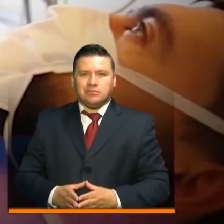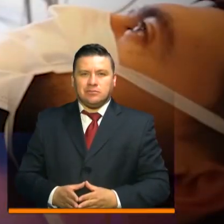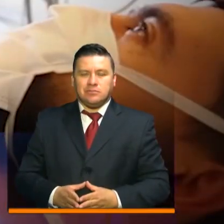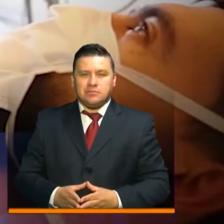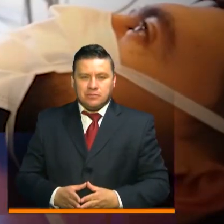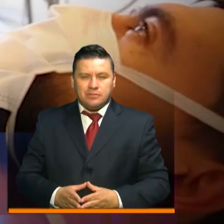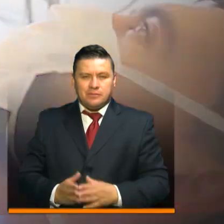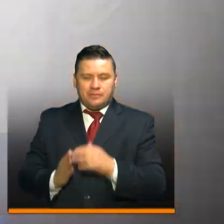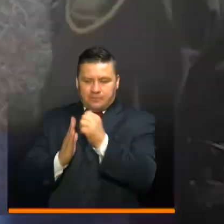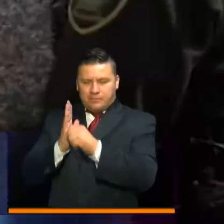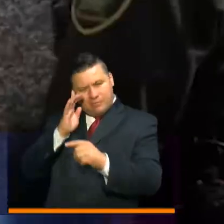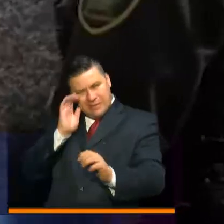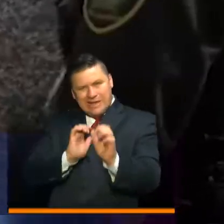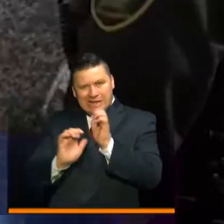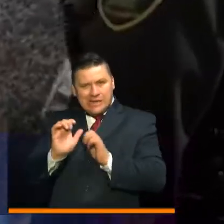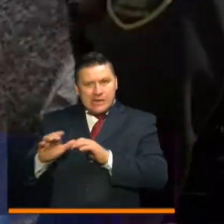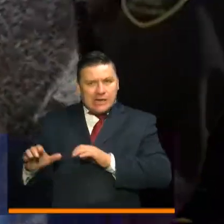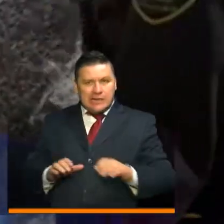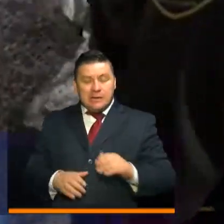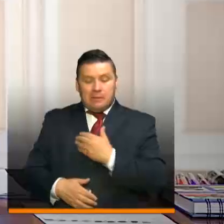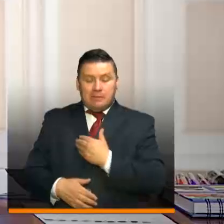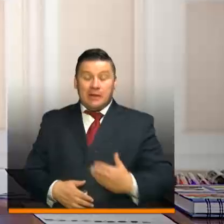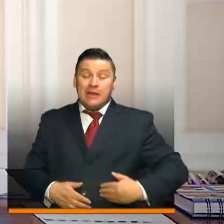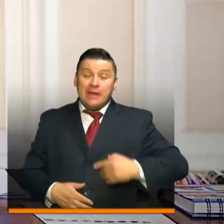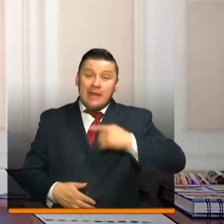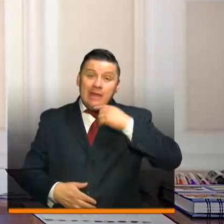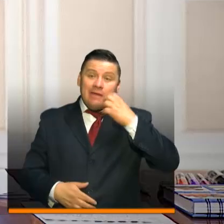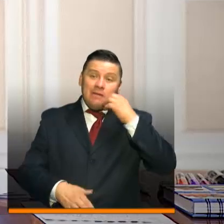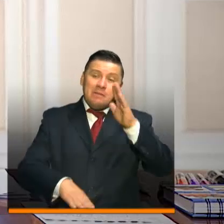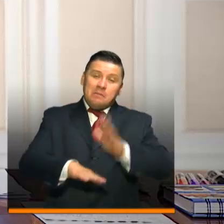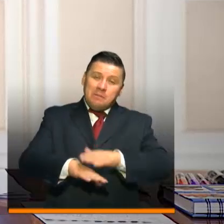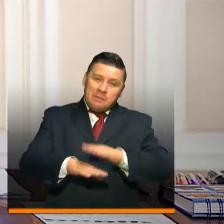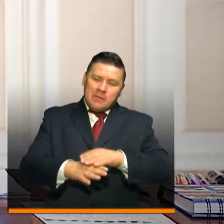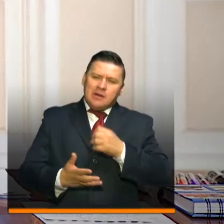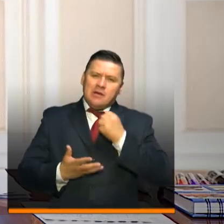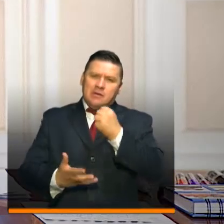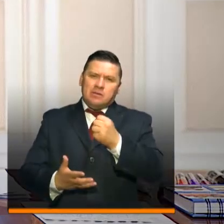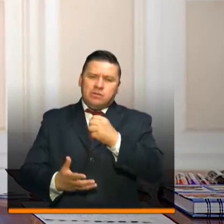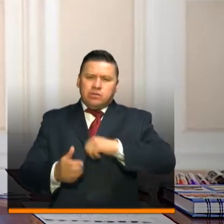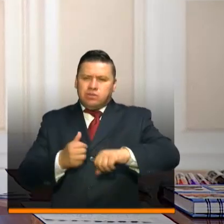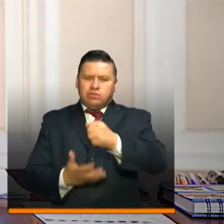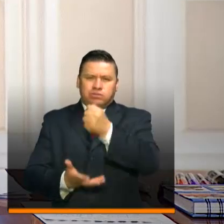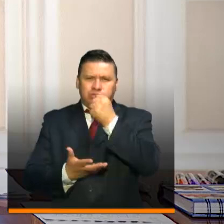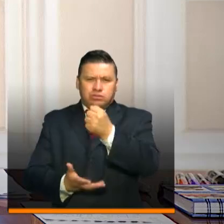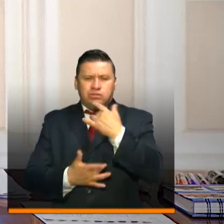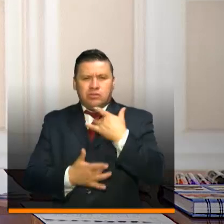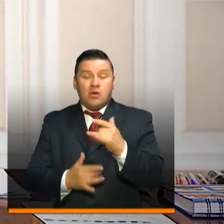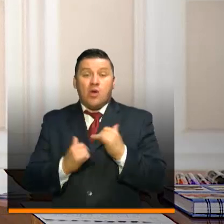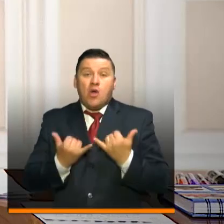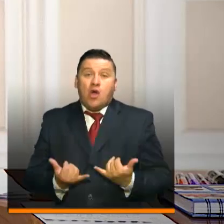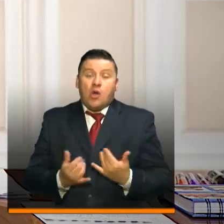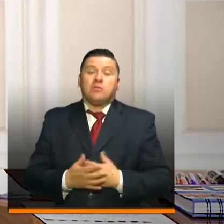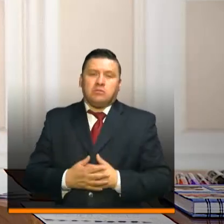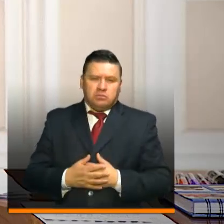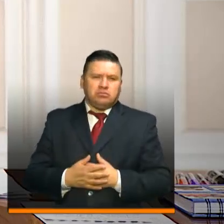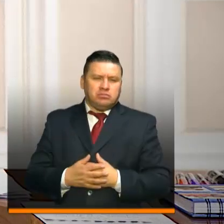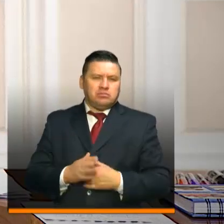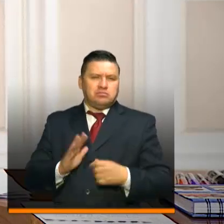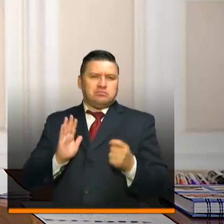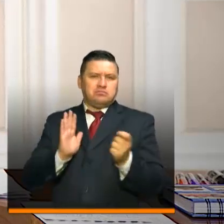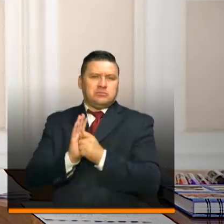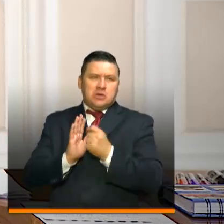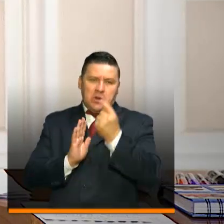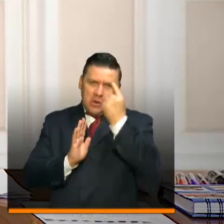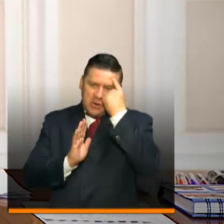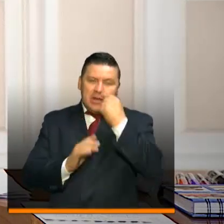En el programa Prevención y Acción, el presidente Iván Duque anunció el inicio de la entrega del ingreso solidario. Hoy se marca también